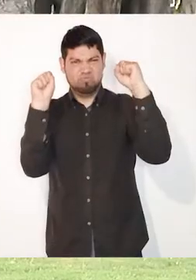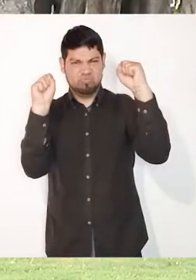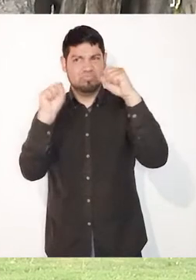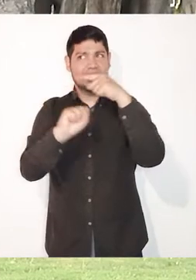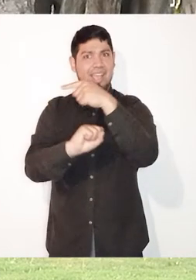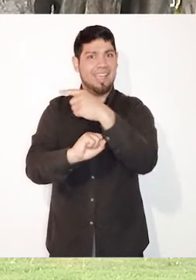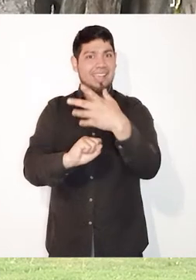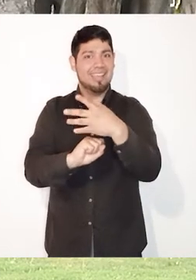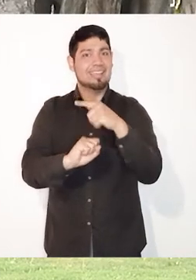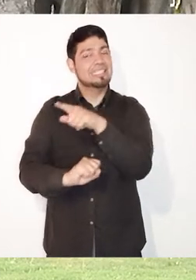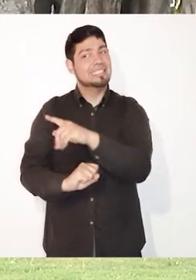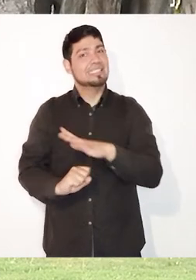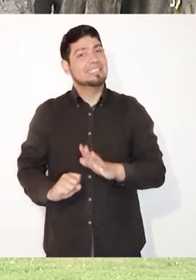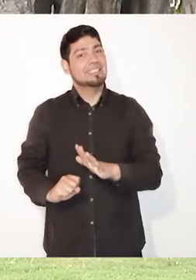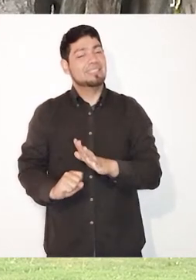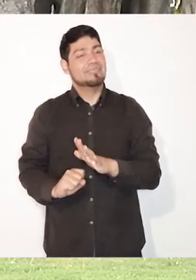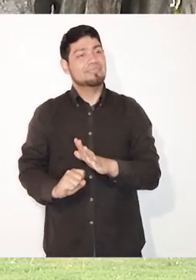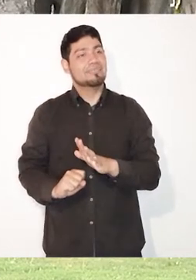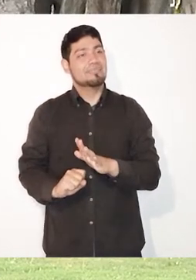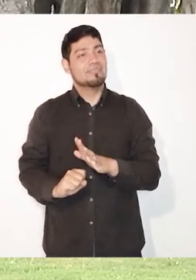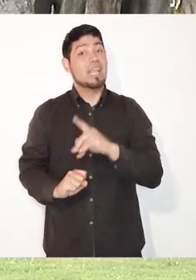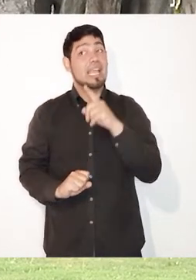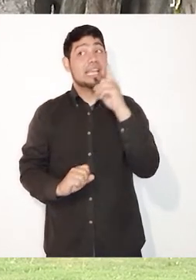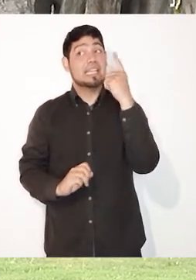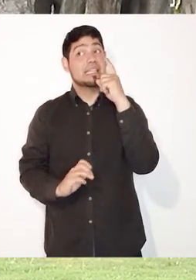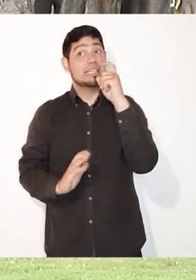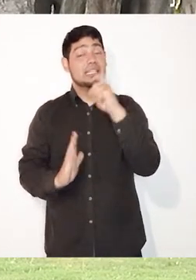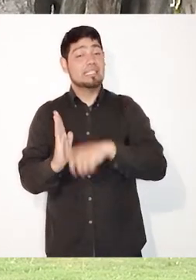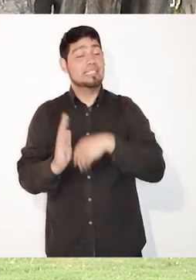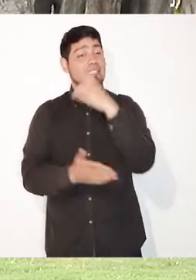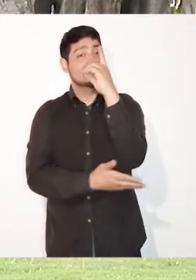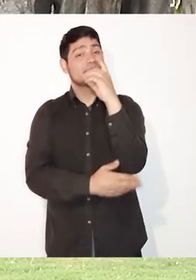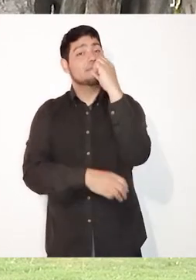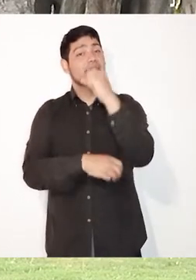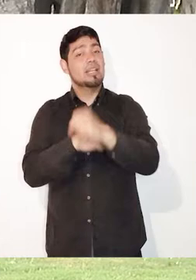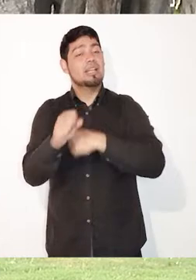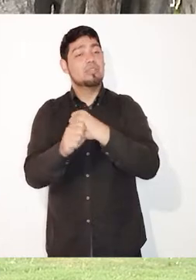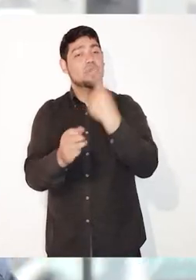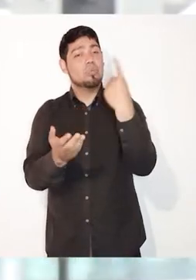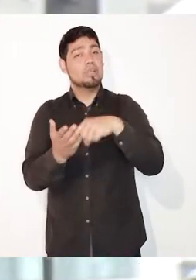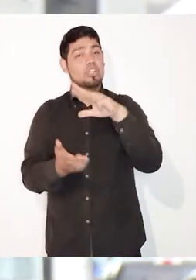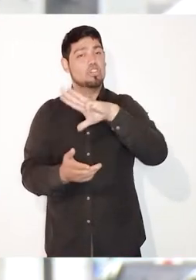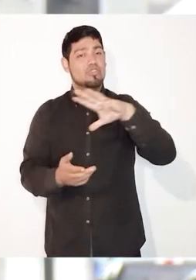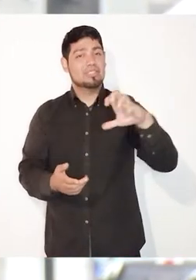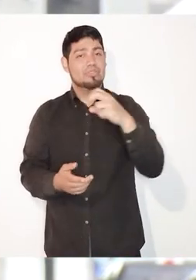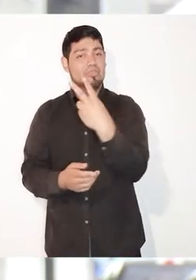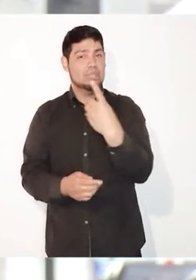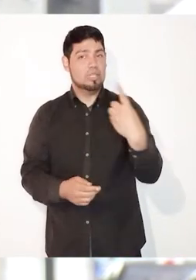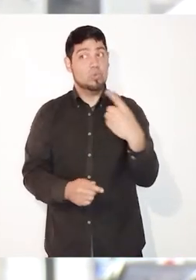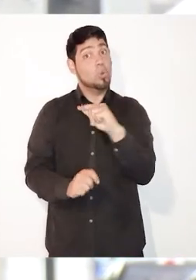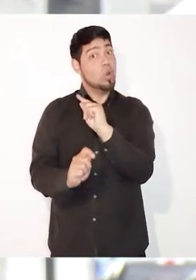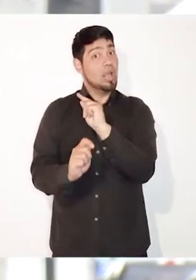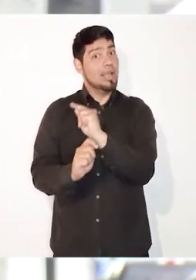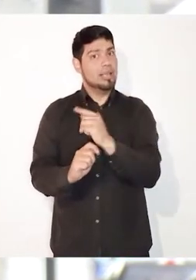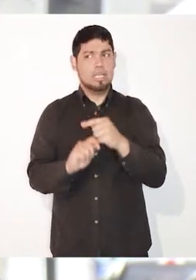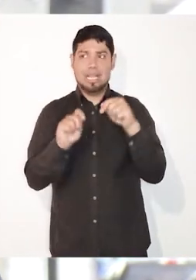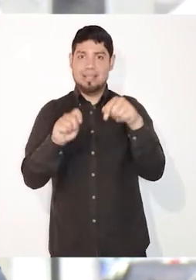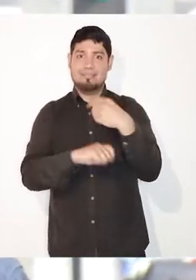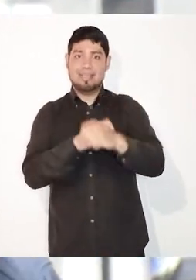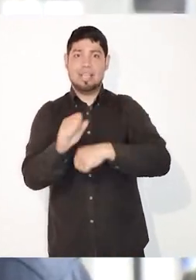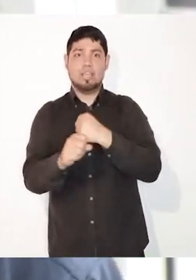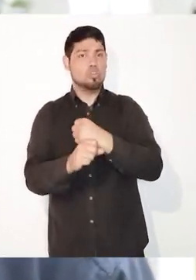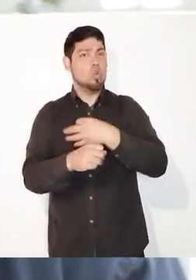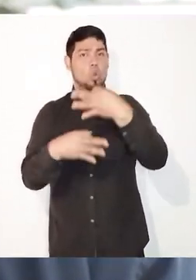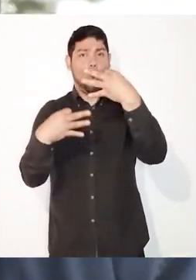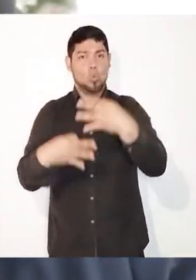Está ambientada específicamente en esta ancianita, en diciembre de 1921. Este es un hecho dramático, este año